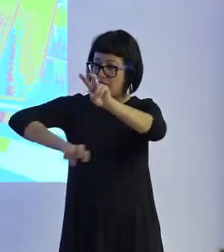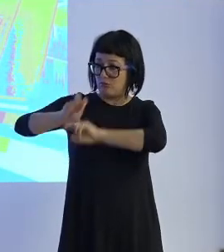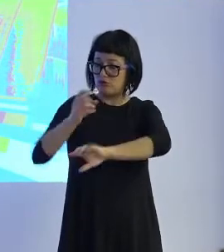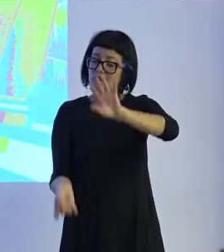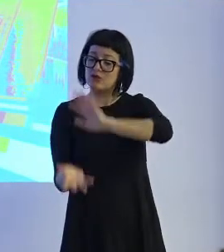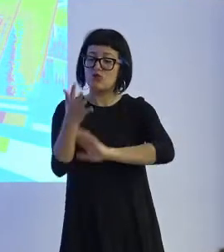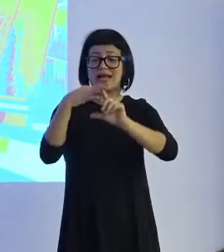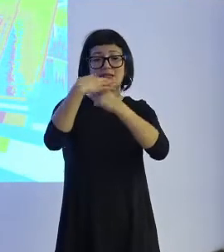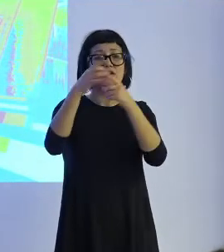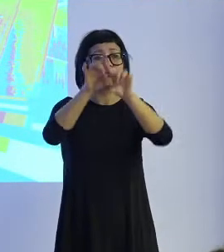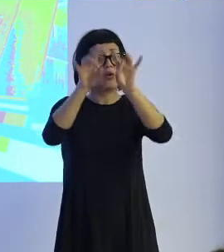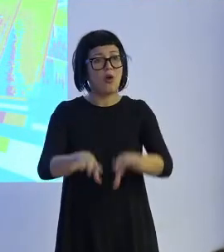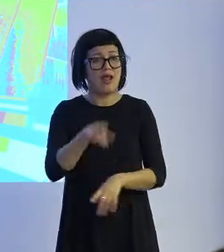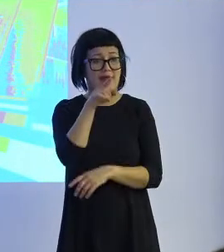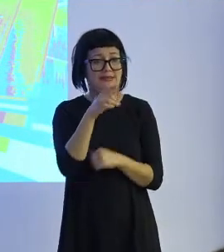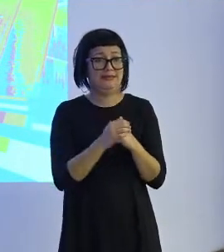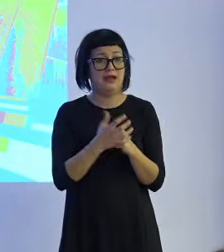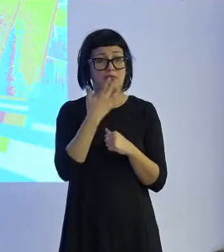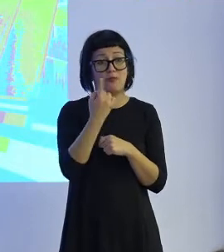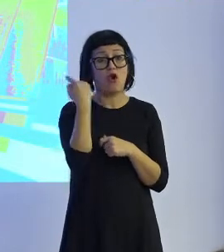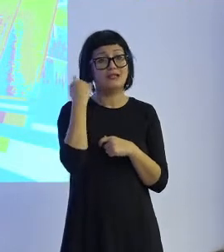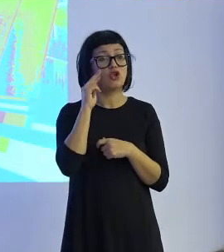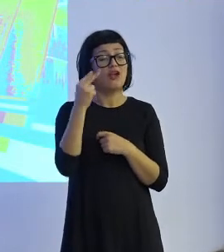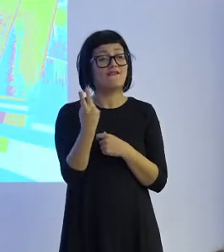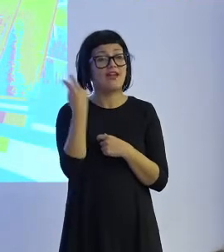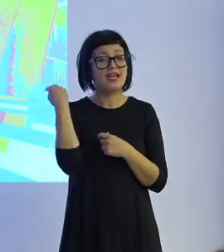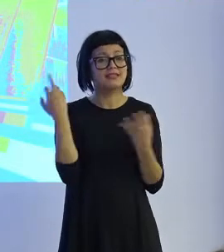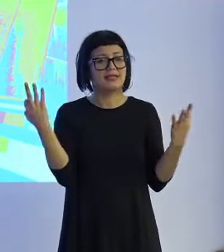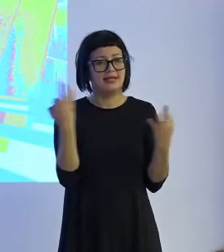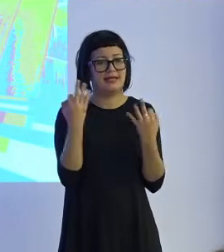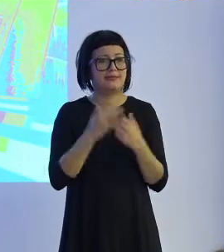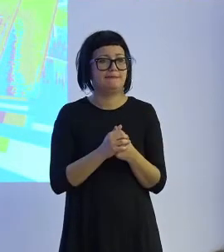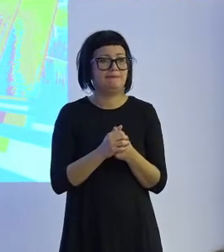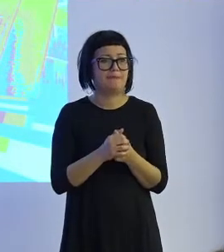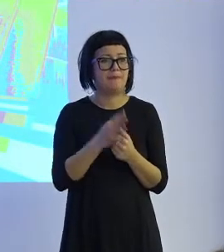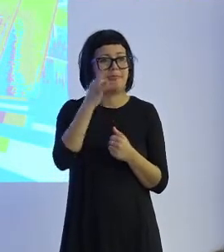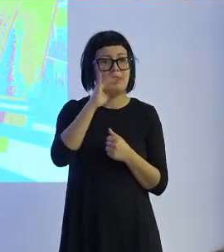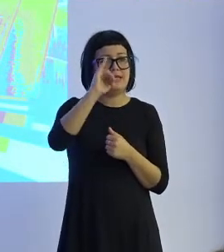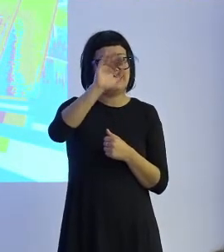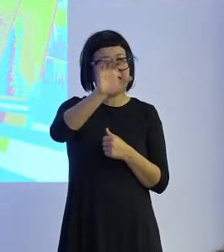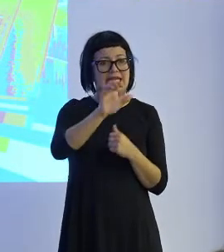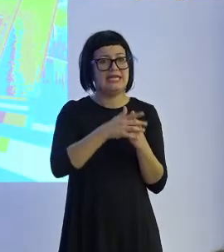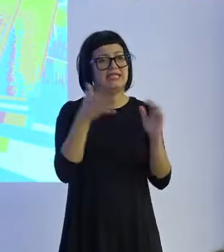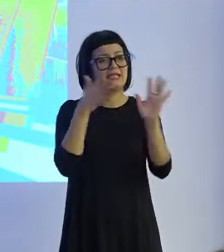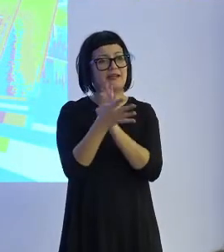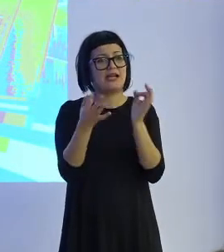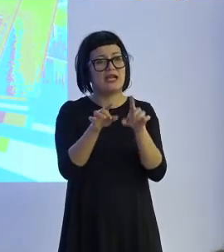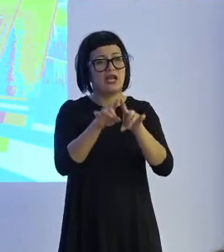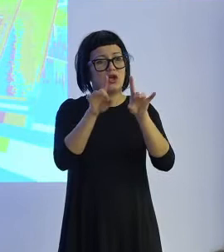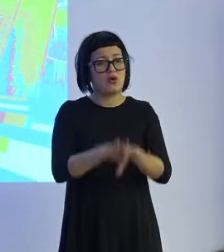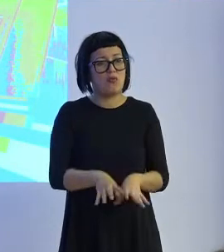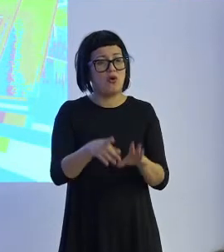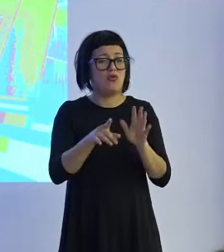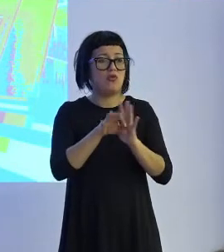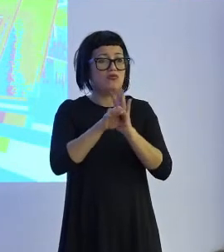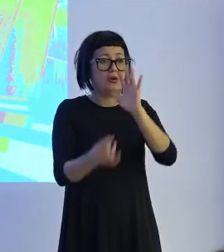a situaciones como esta. Esto que vemos aquí es TAI. TAI fue un chatbot